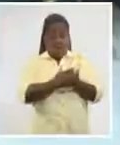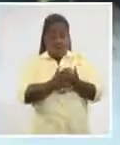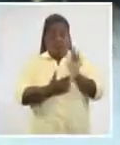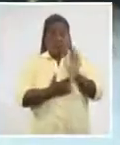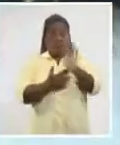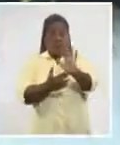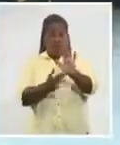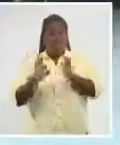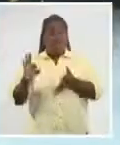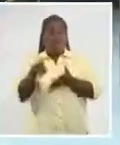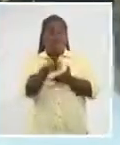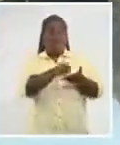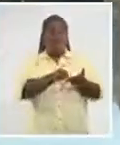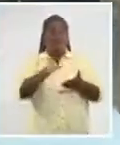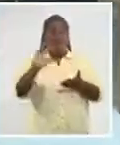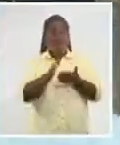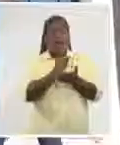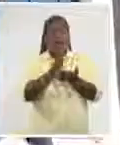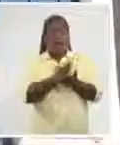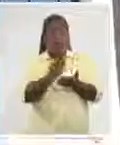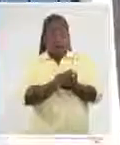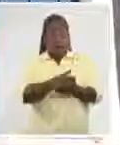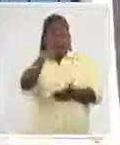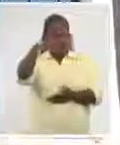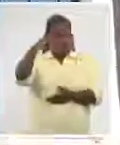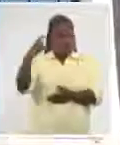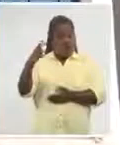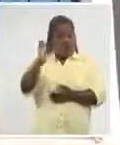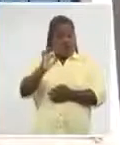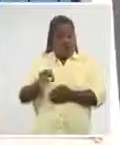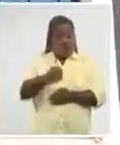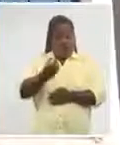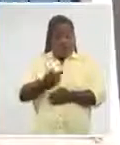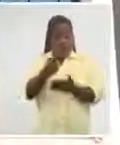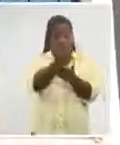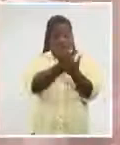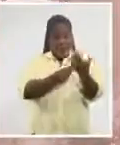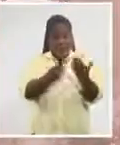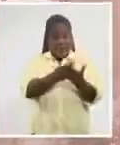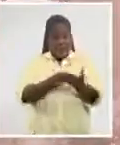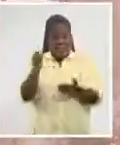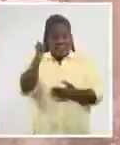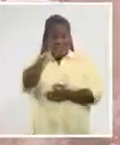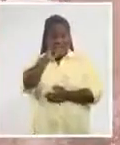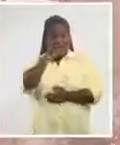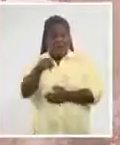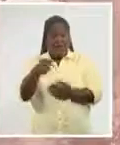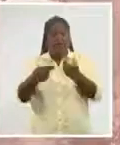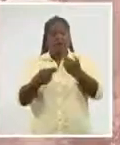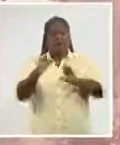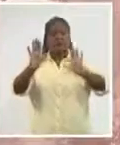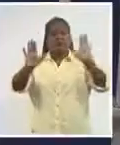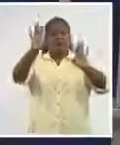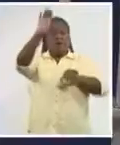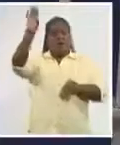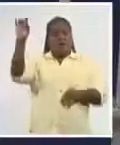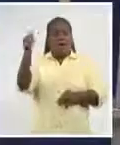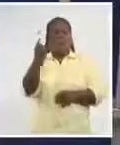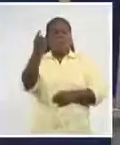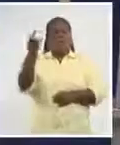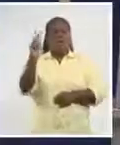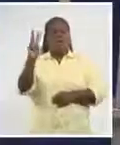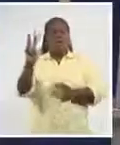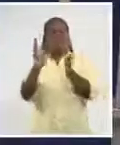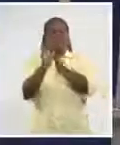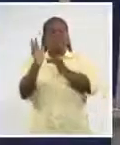del Libro. El mayor anhelo de este artista es concluir la construcción de la galería para el primer trimestre de